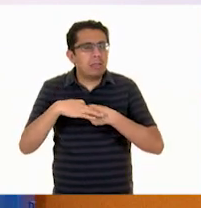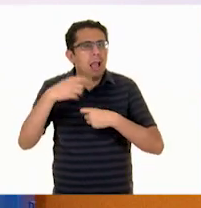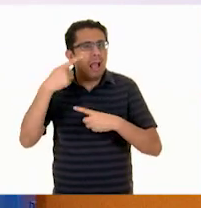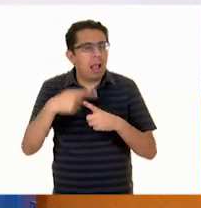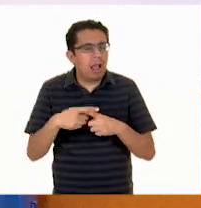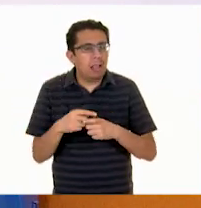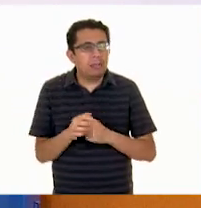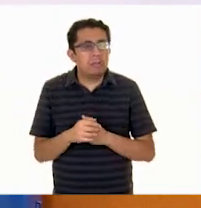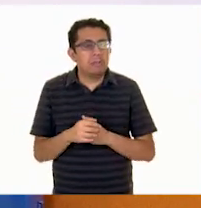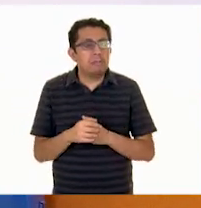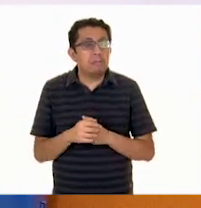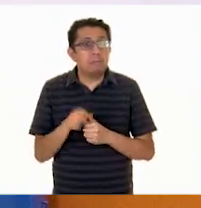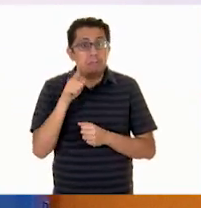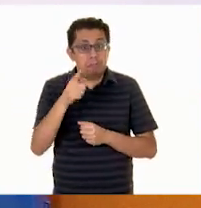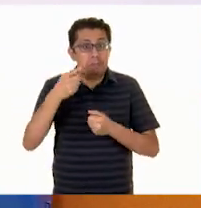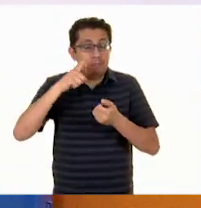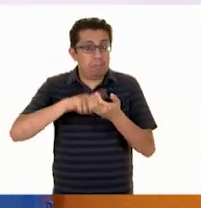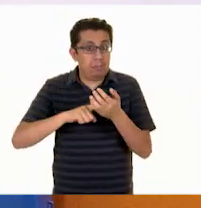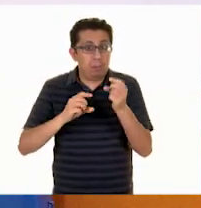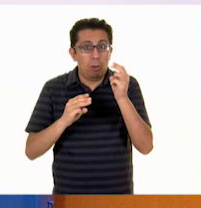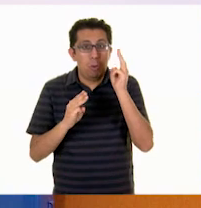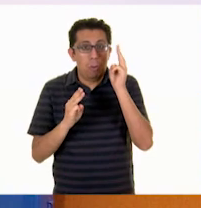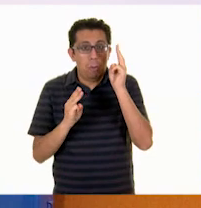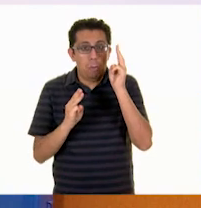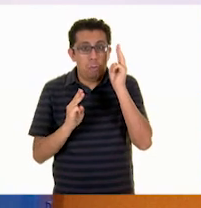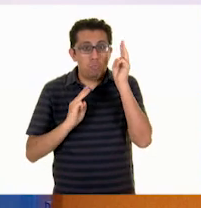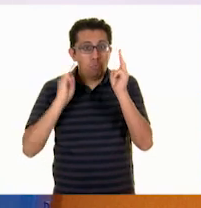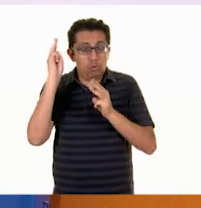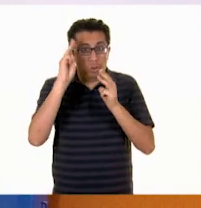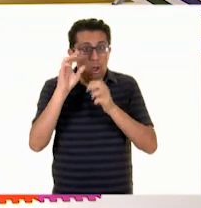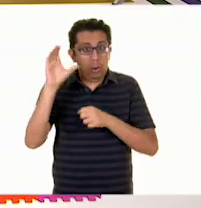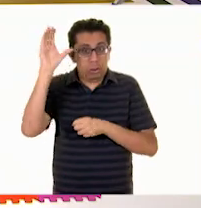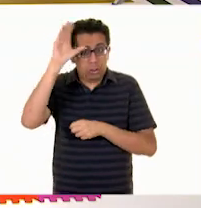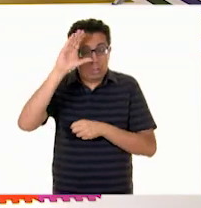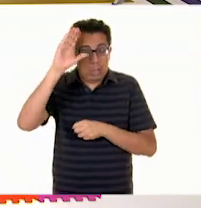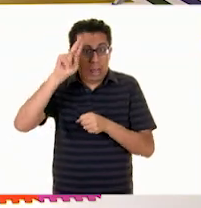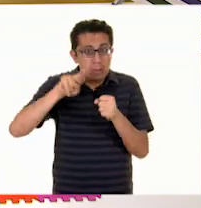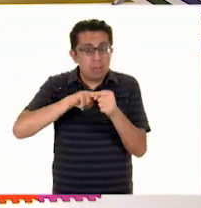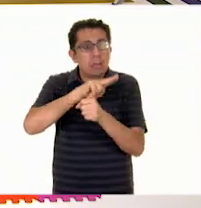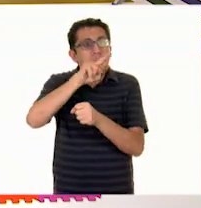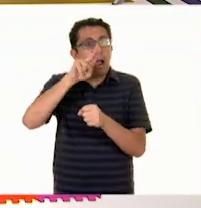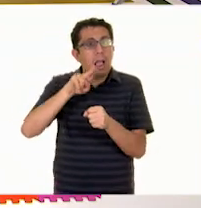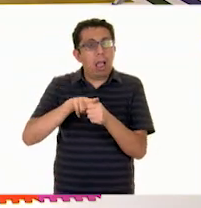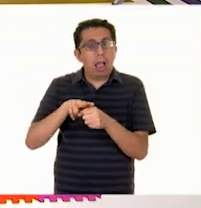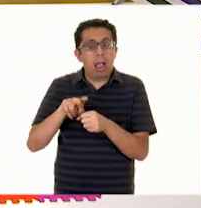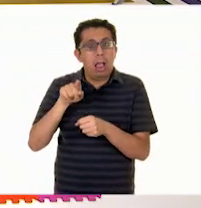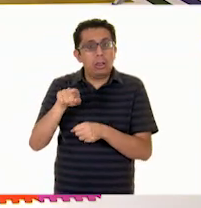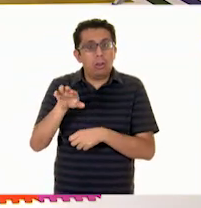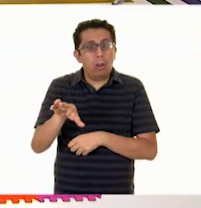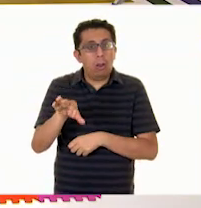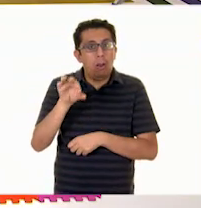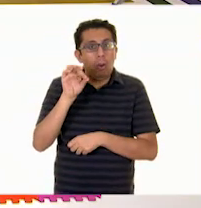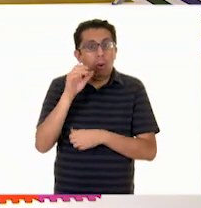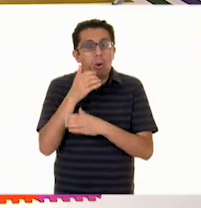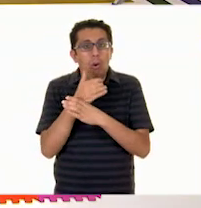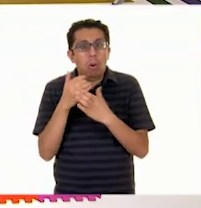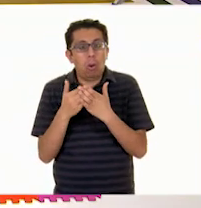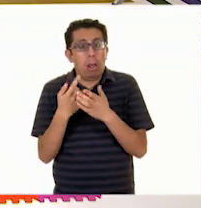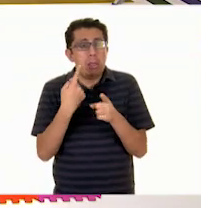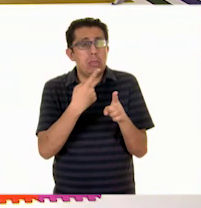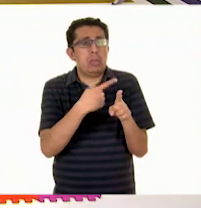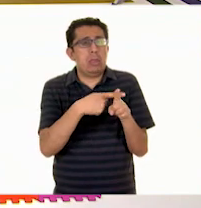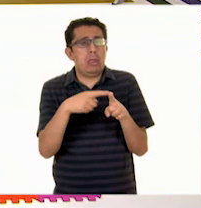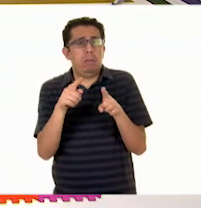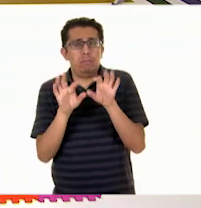En el Museo de Ciencias Naturales encontré colecciones de insectos